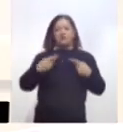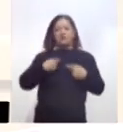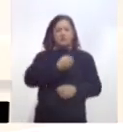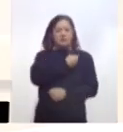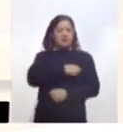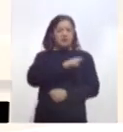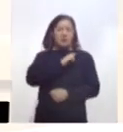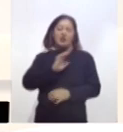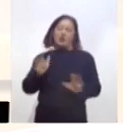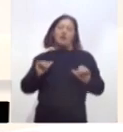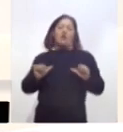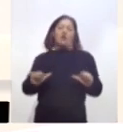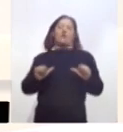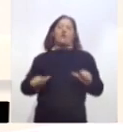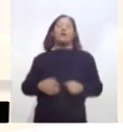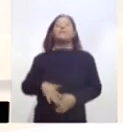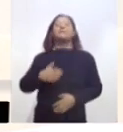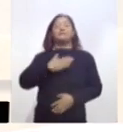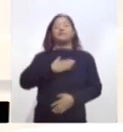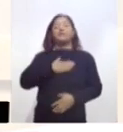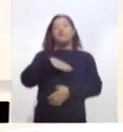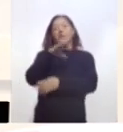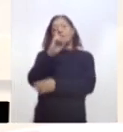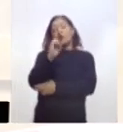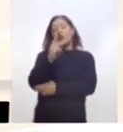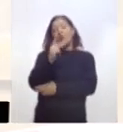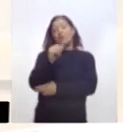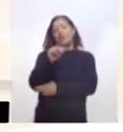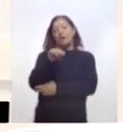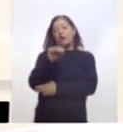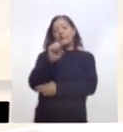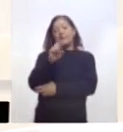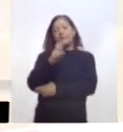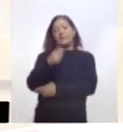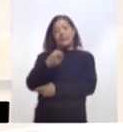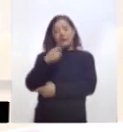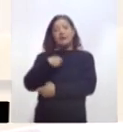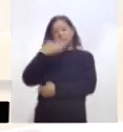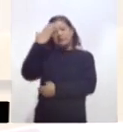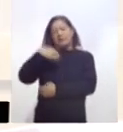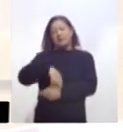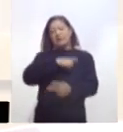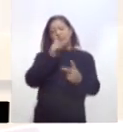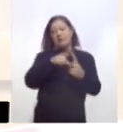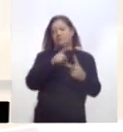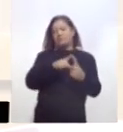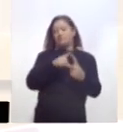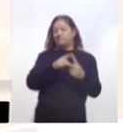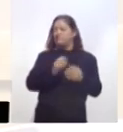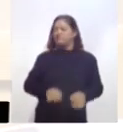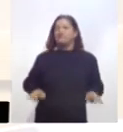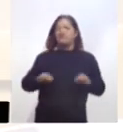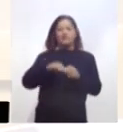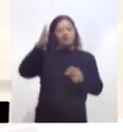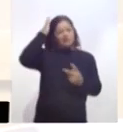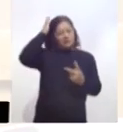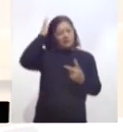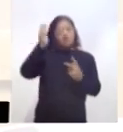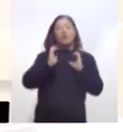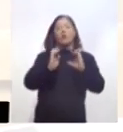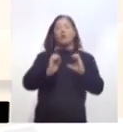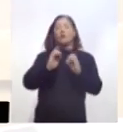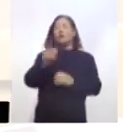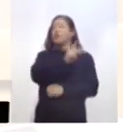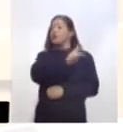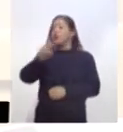Nosotros en la Coparmex tenemos muy claro que hay dos prioridades. Una es cuidar la salud de los trabajadores y dos,